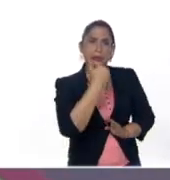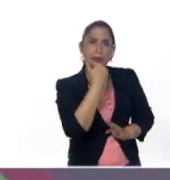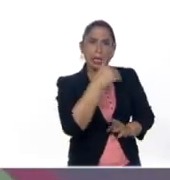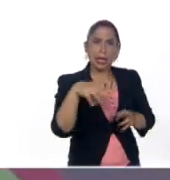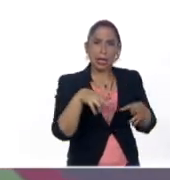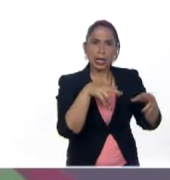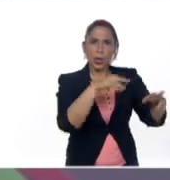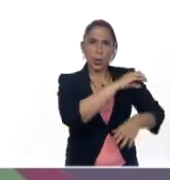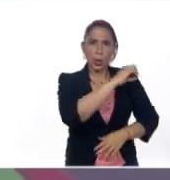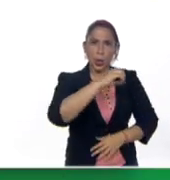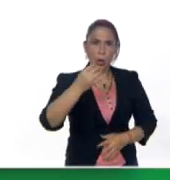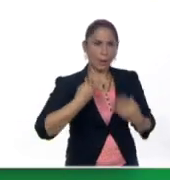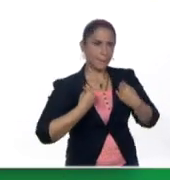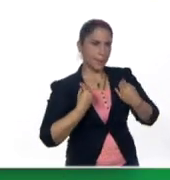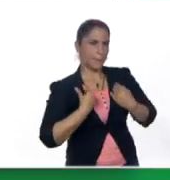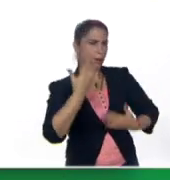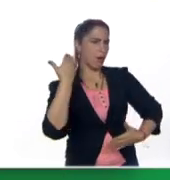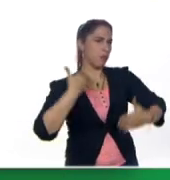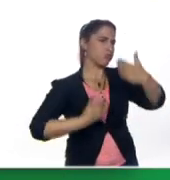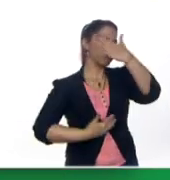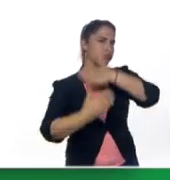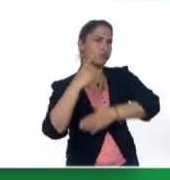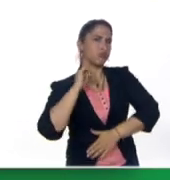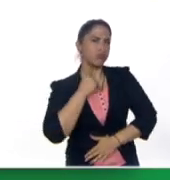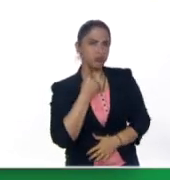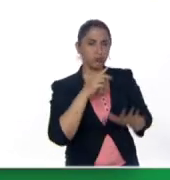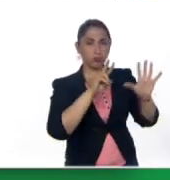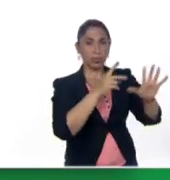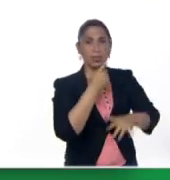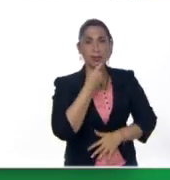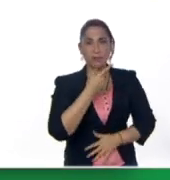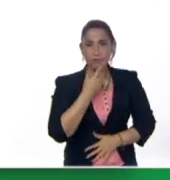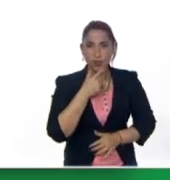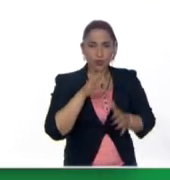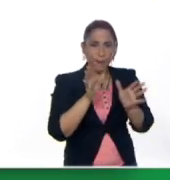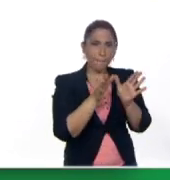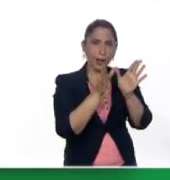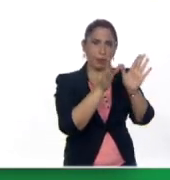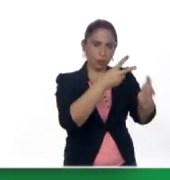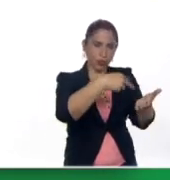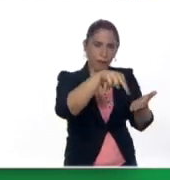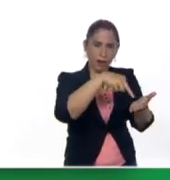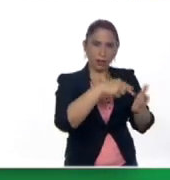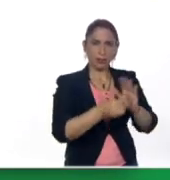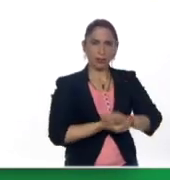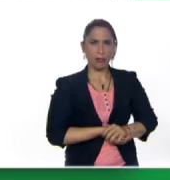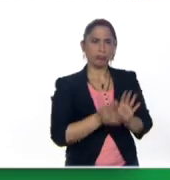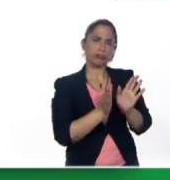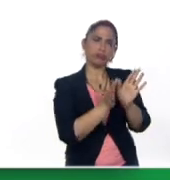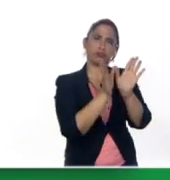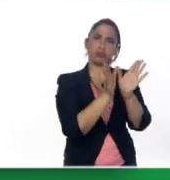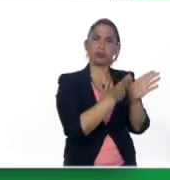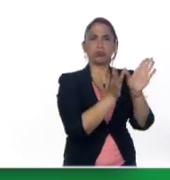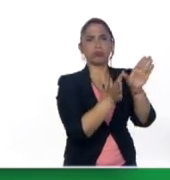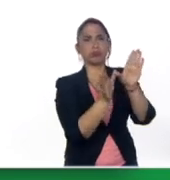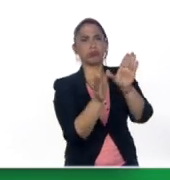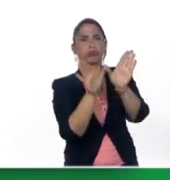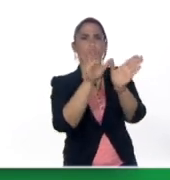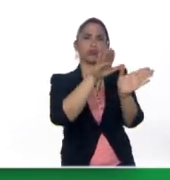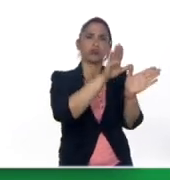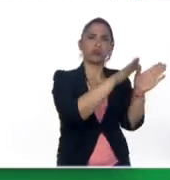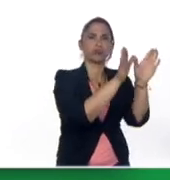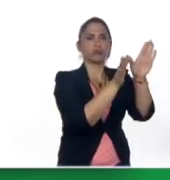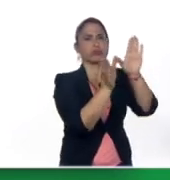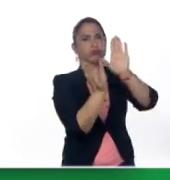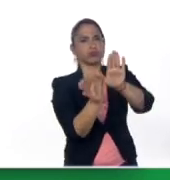vivían hace mucho tiempo siete hermosas mariposas bailarinas que bailaban y bailaban en